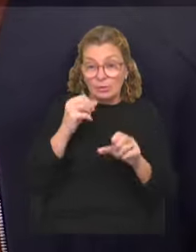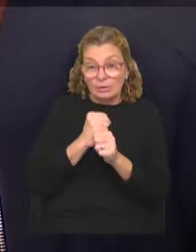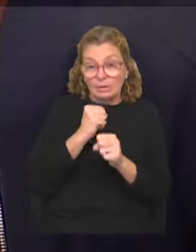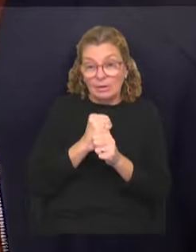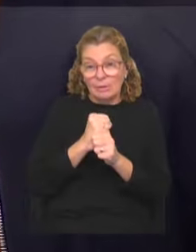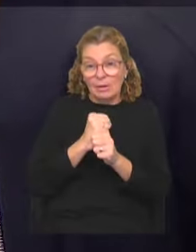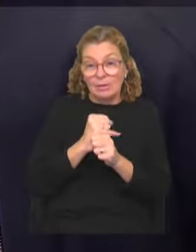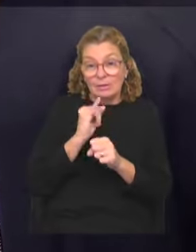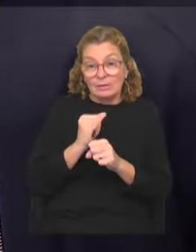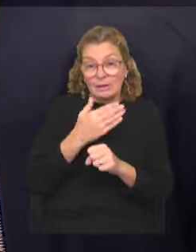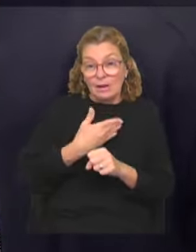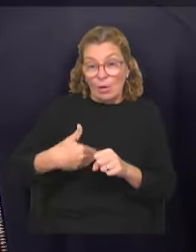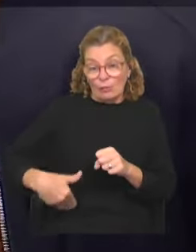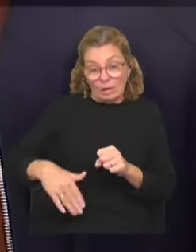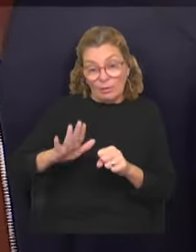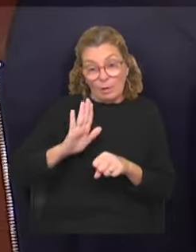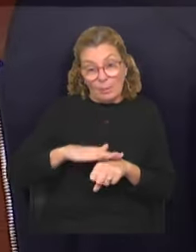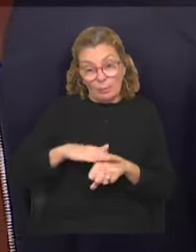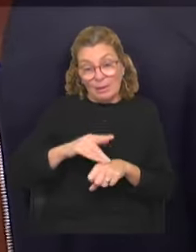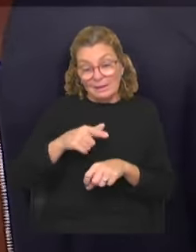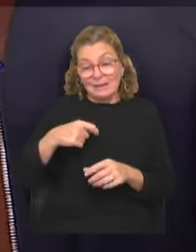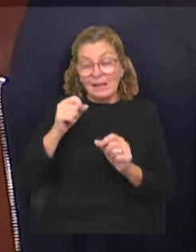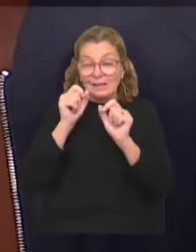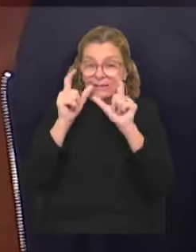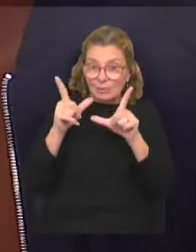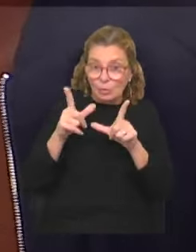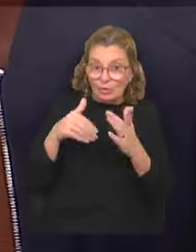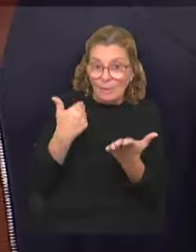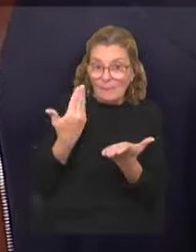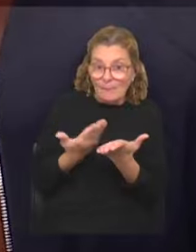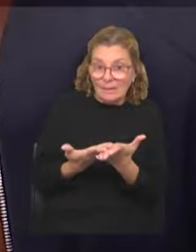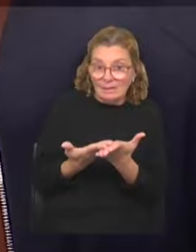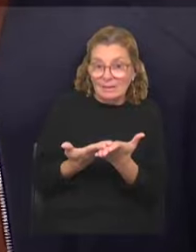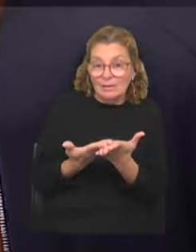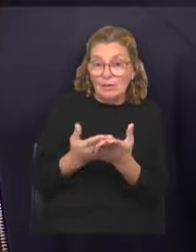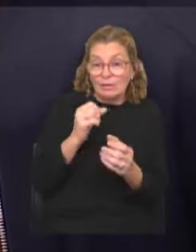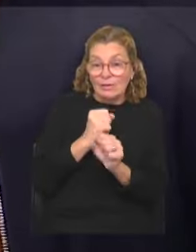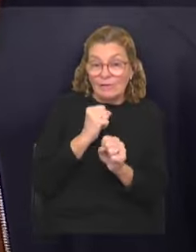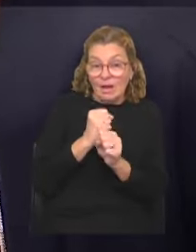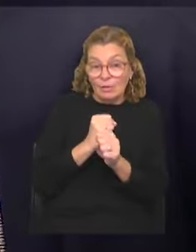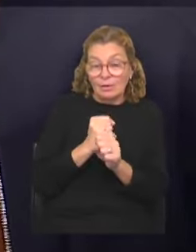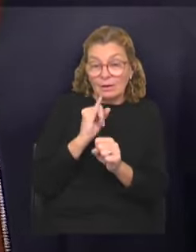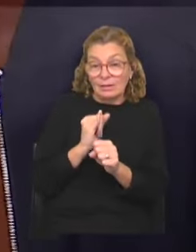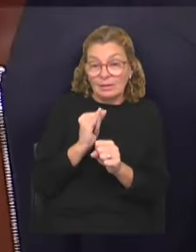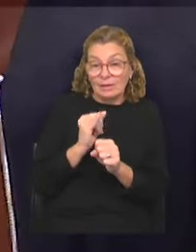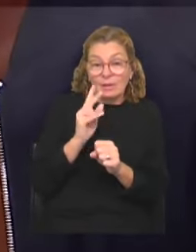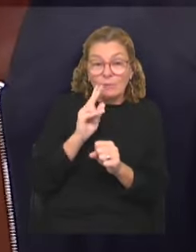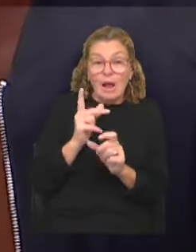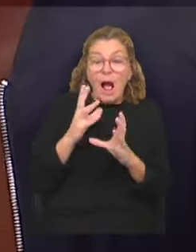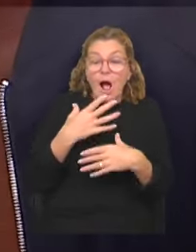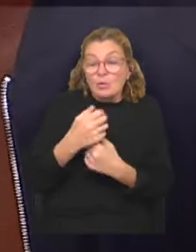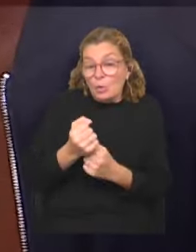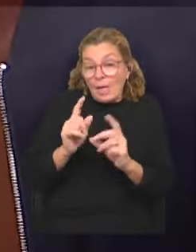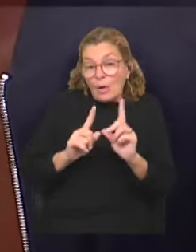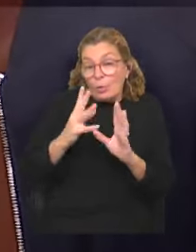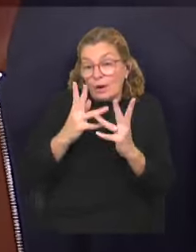sino el Gobierno Nacional. Bueno, atienda esta situación, recoja el planteo de los trabajadores y de las trabajadoras y trate de aportar un granito de